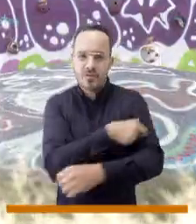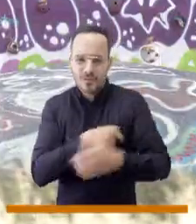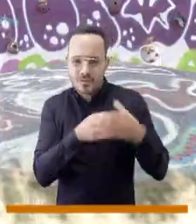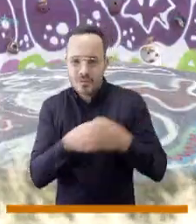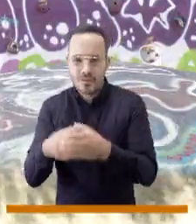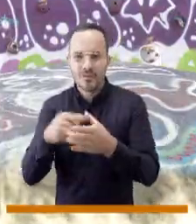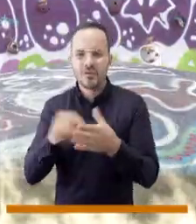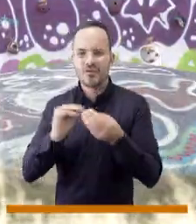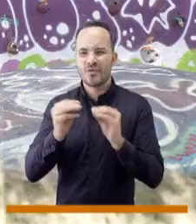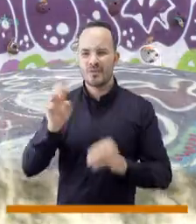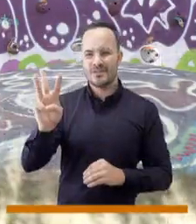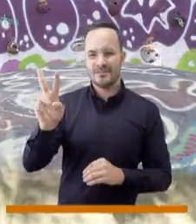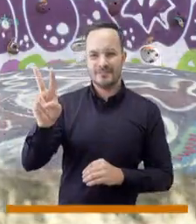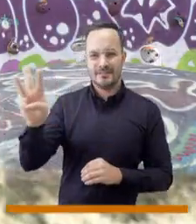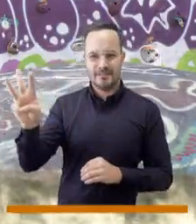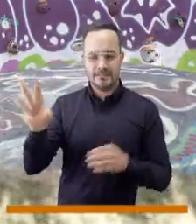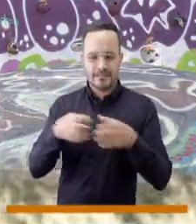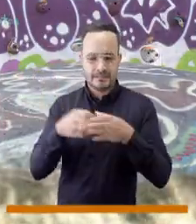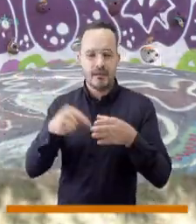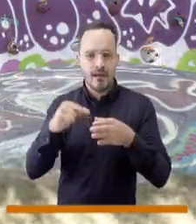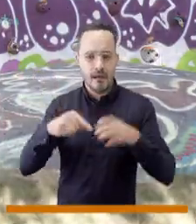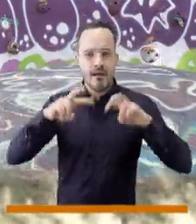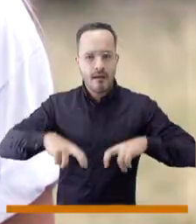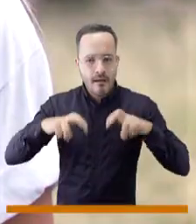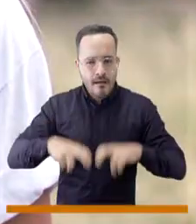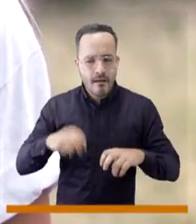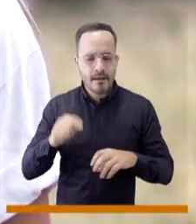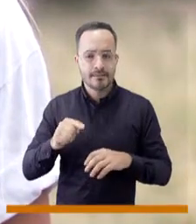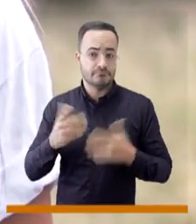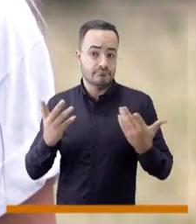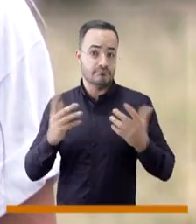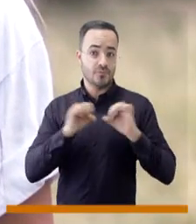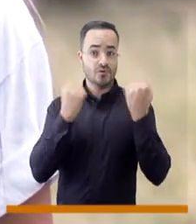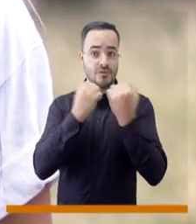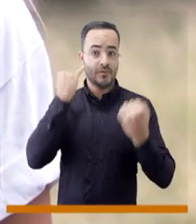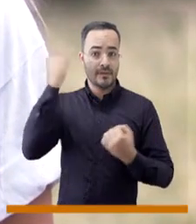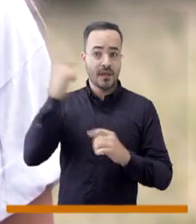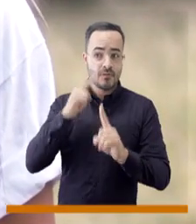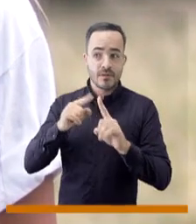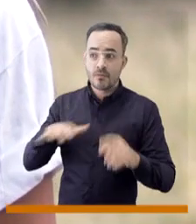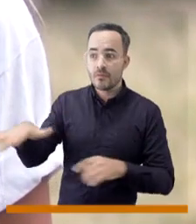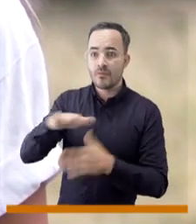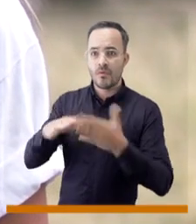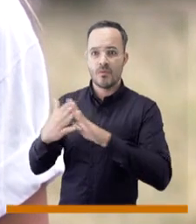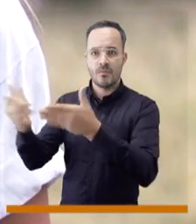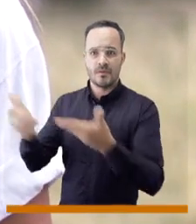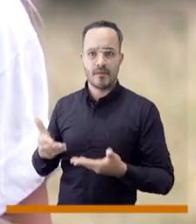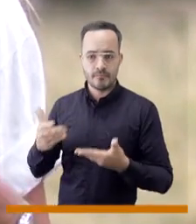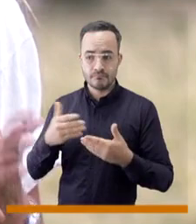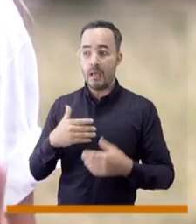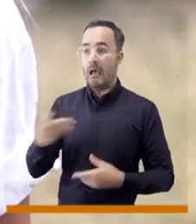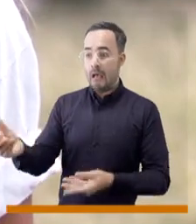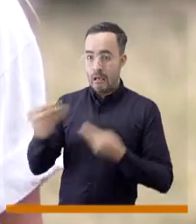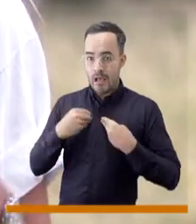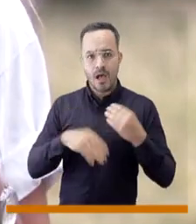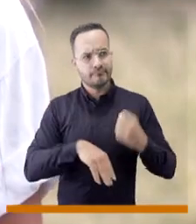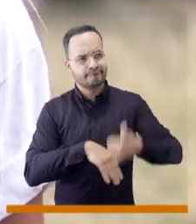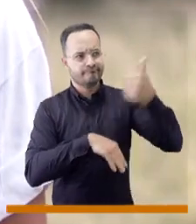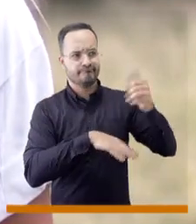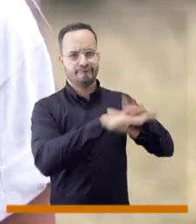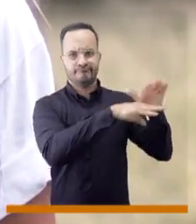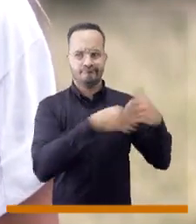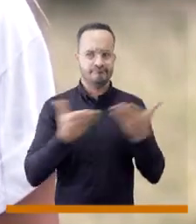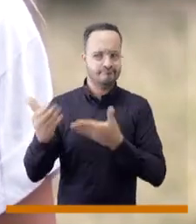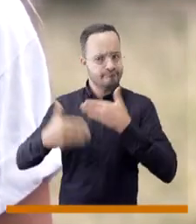problemáticas se tratan en la Comisión Occidental 323 del Consejo de Medellín, donde la corporación brinda un espacio para la comunidad y